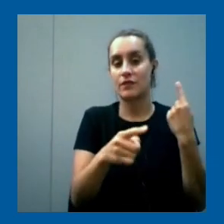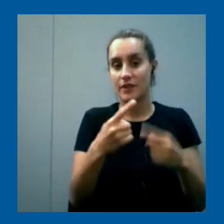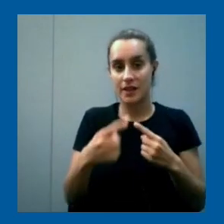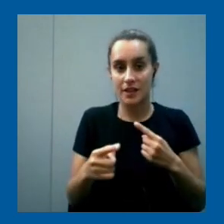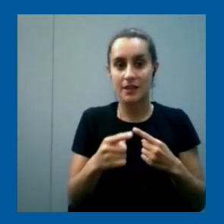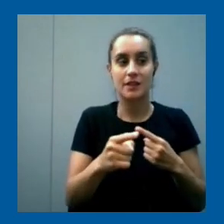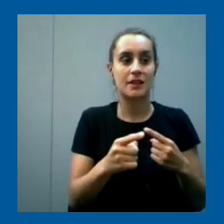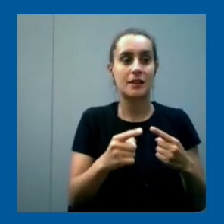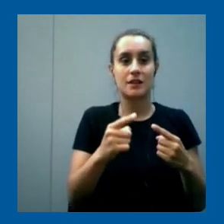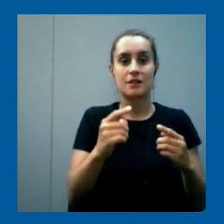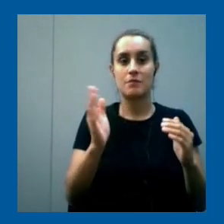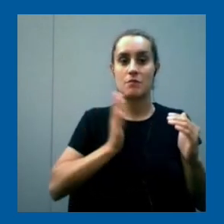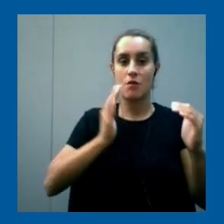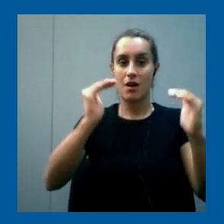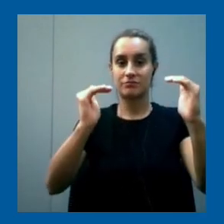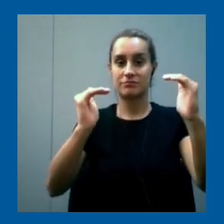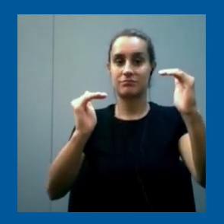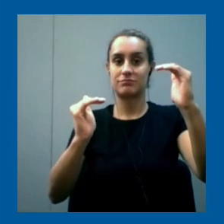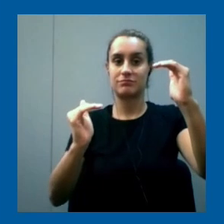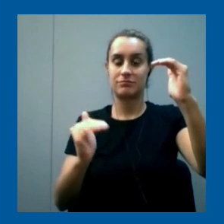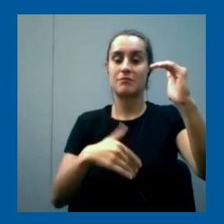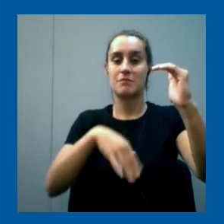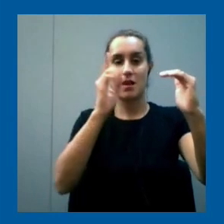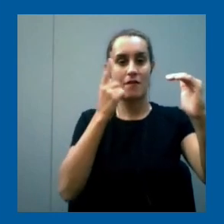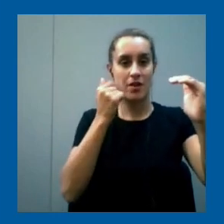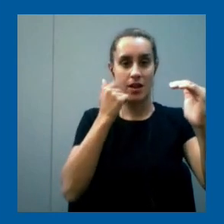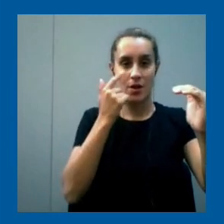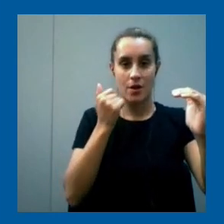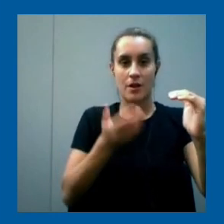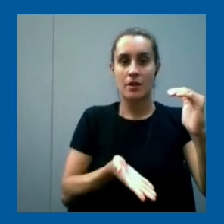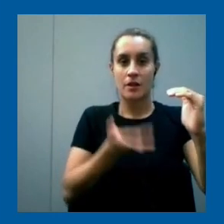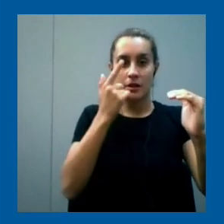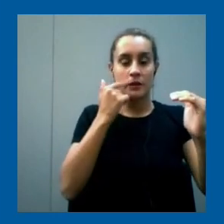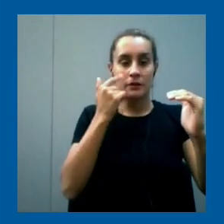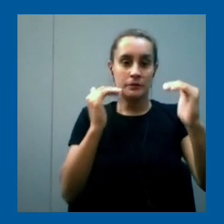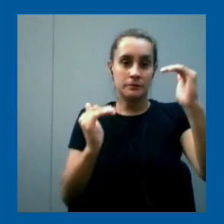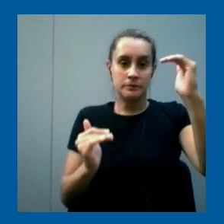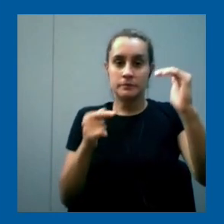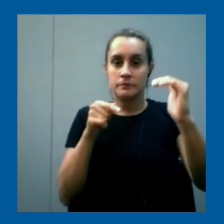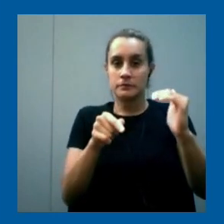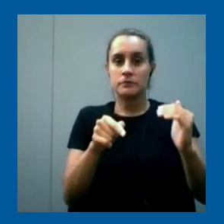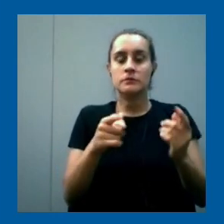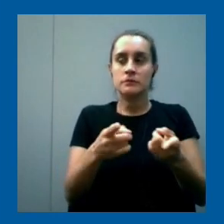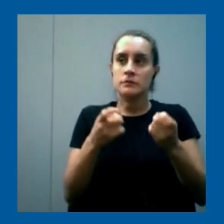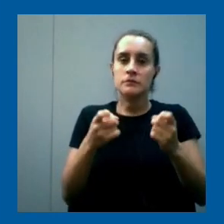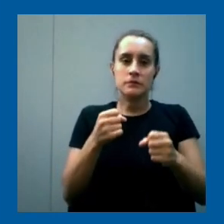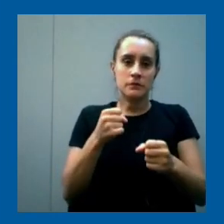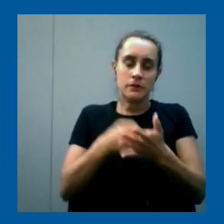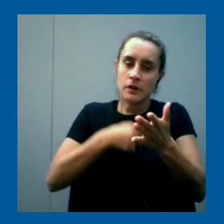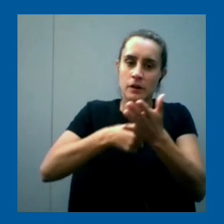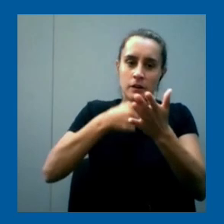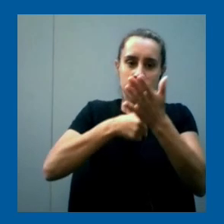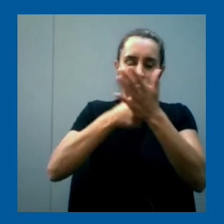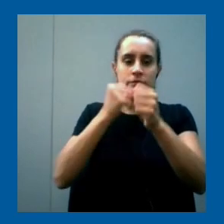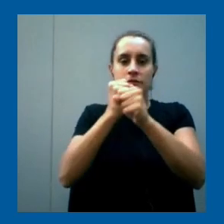cayendo más, digamos, logramos retener más a los hombres que a las mujeres. Y eso es algo que nos quita el sueño y todos los años tratamos